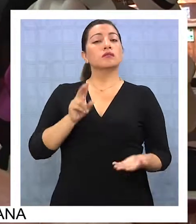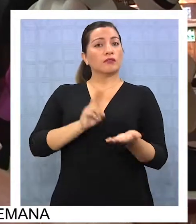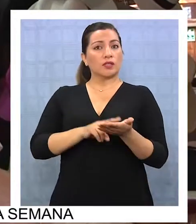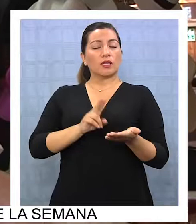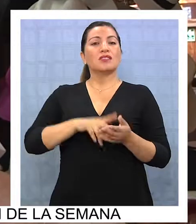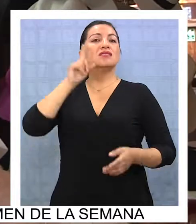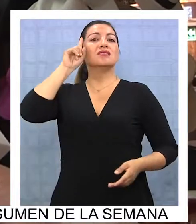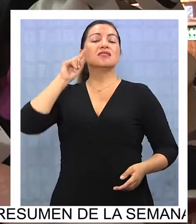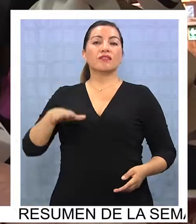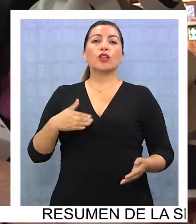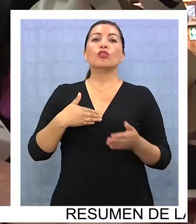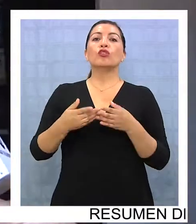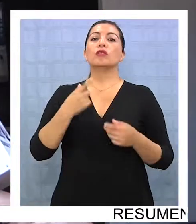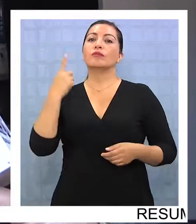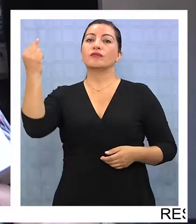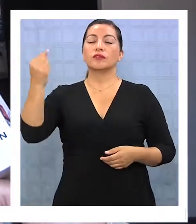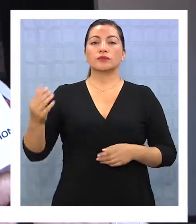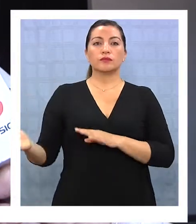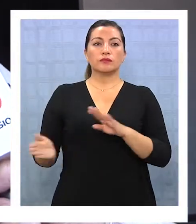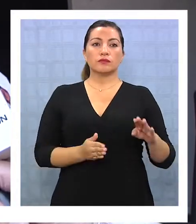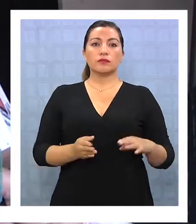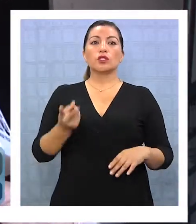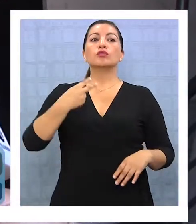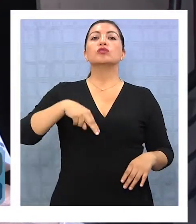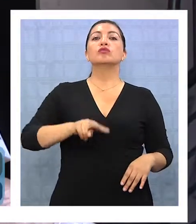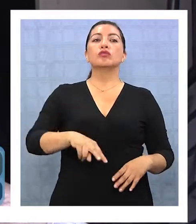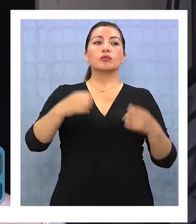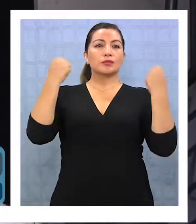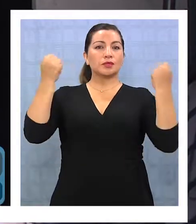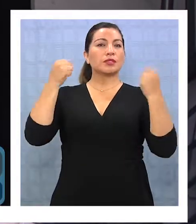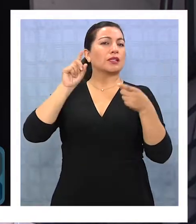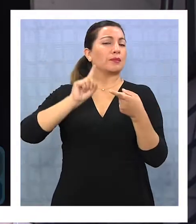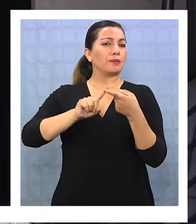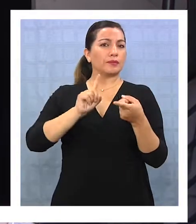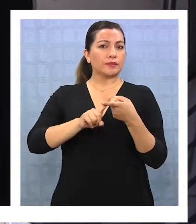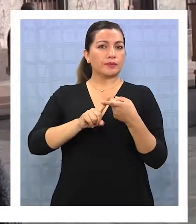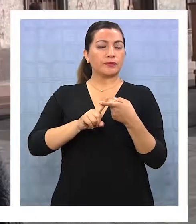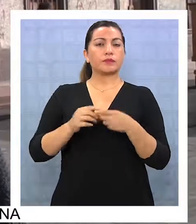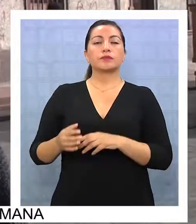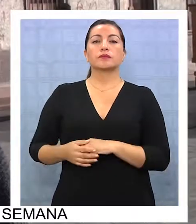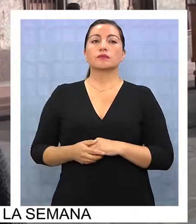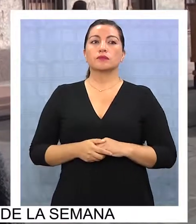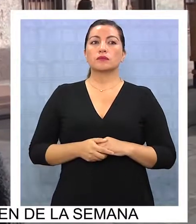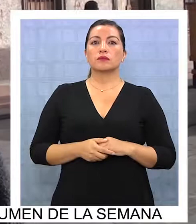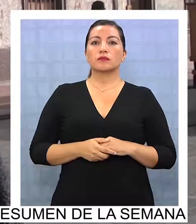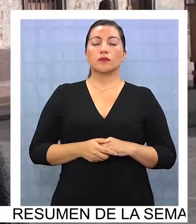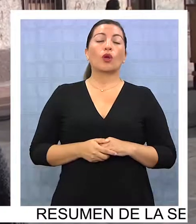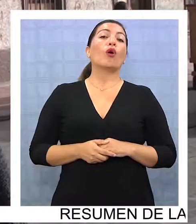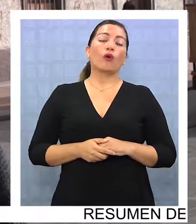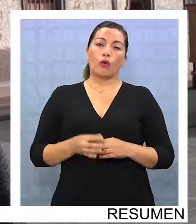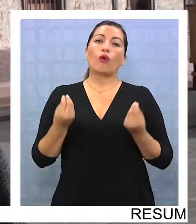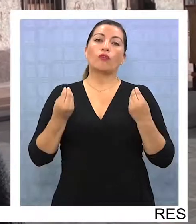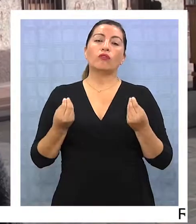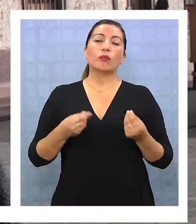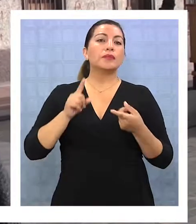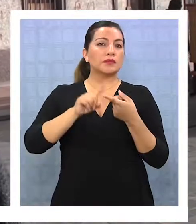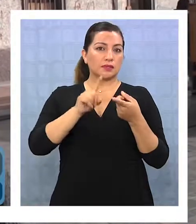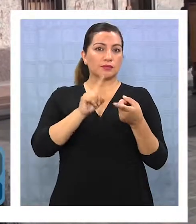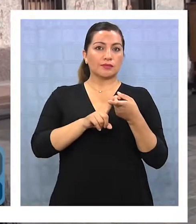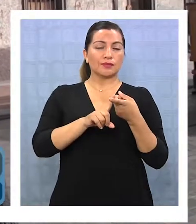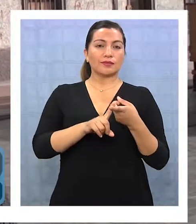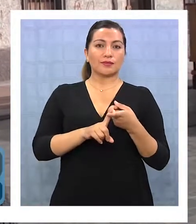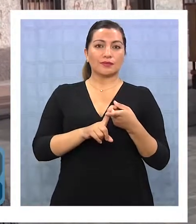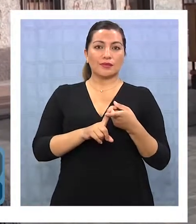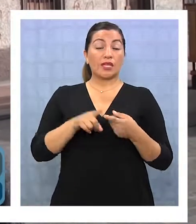para dónde hay que arrancar en caso de. Nos dijeron que vamos a evacuar, participar en el simulacro. No, hay que ir, porque de todas maneras, porque